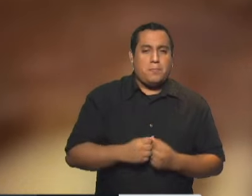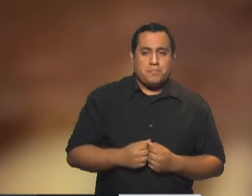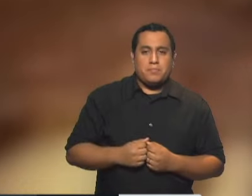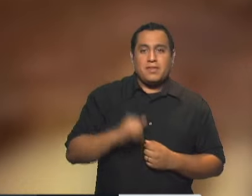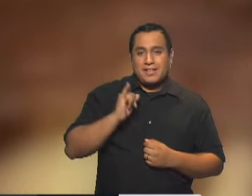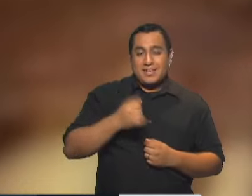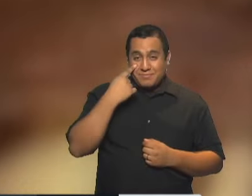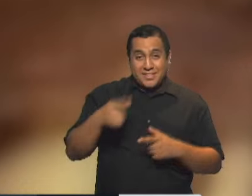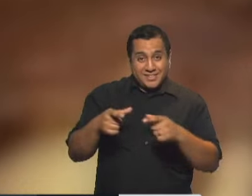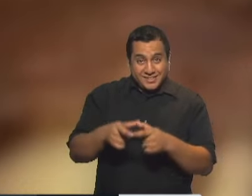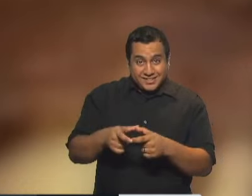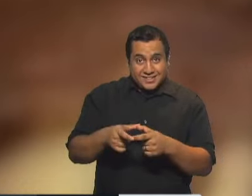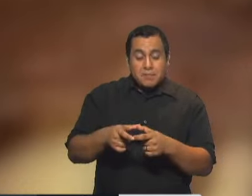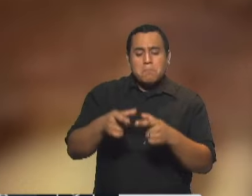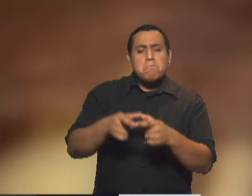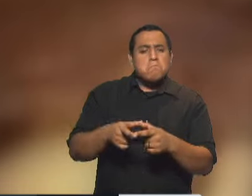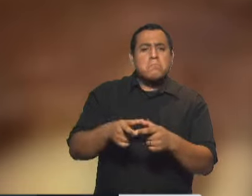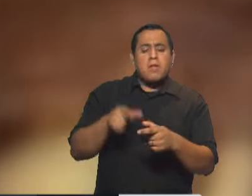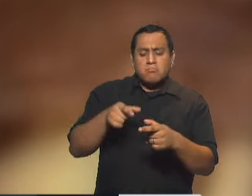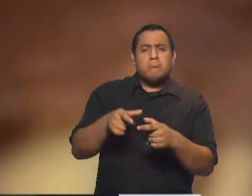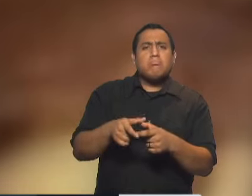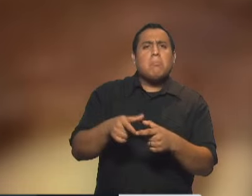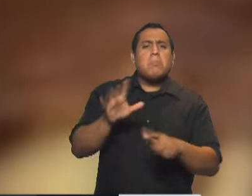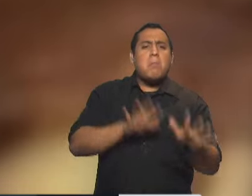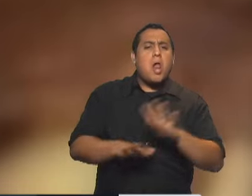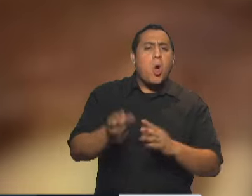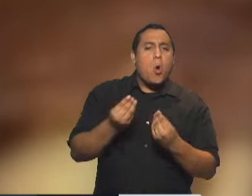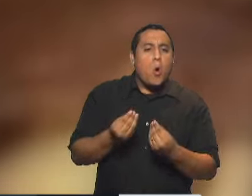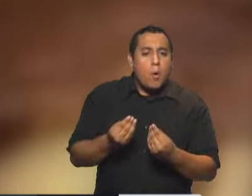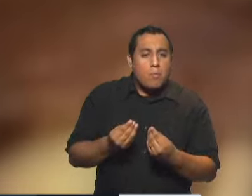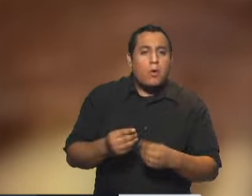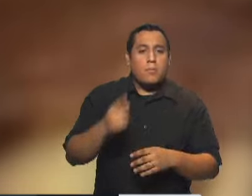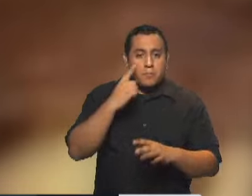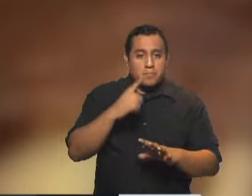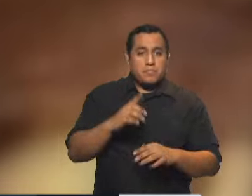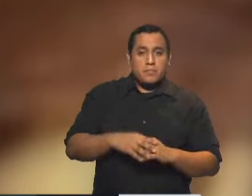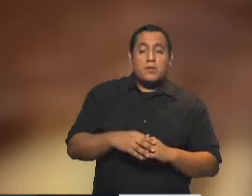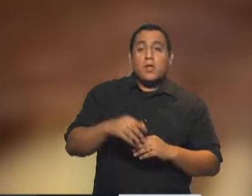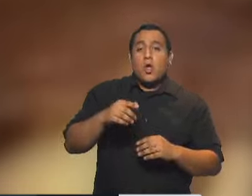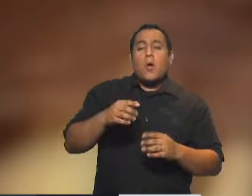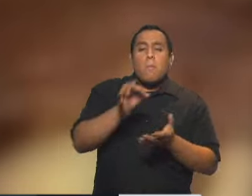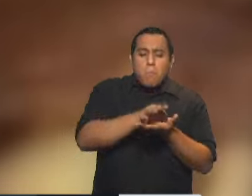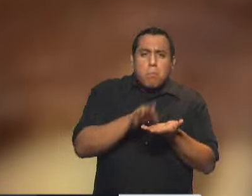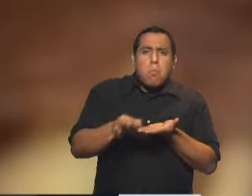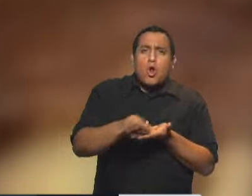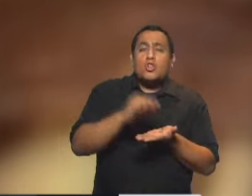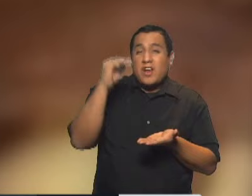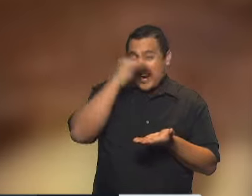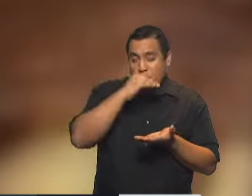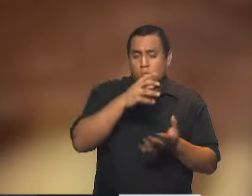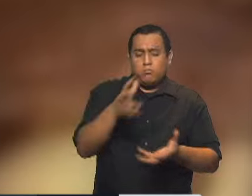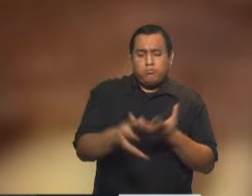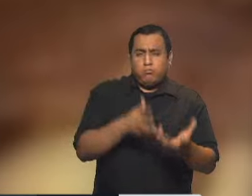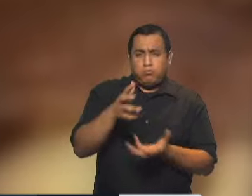Exacto, con el tema del brownie lo primero que tenemos que tener son unos porotos negros cocidos que ya los podemos tener frizados,